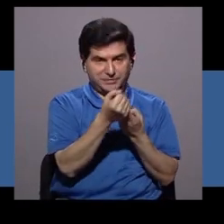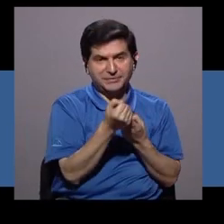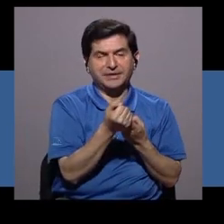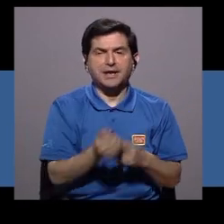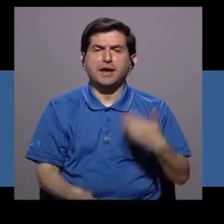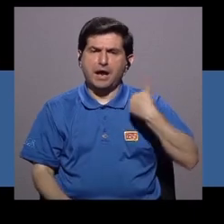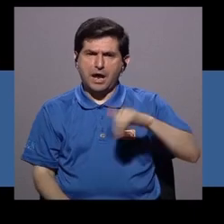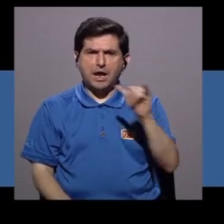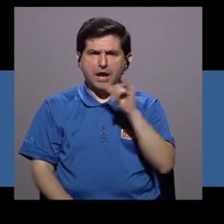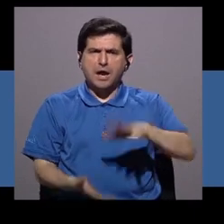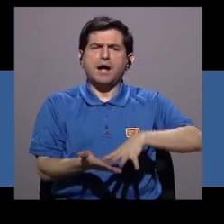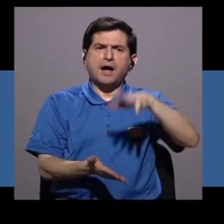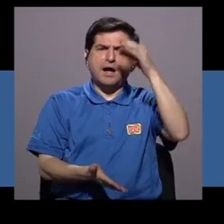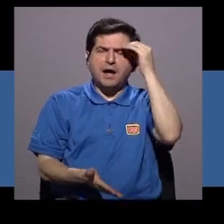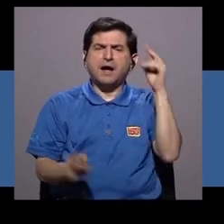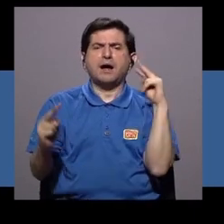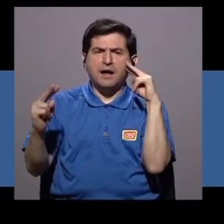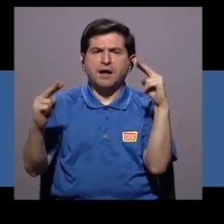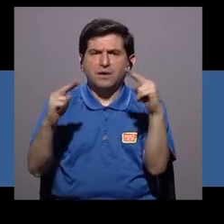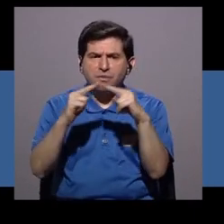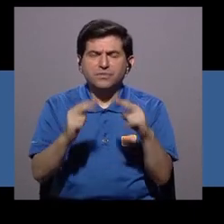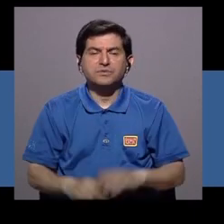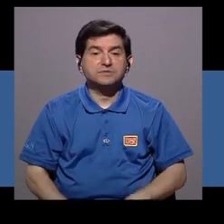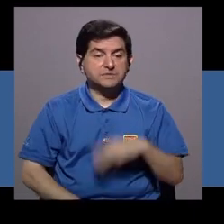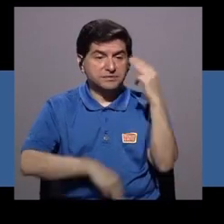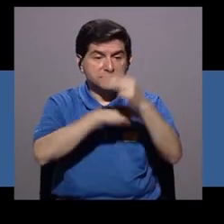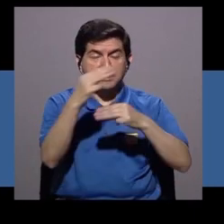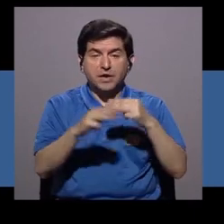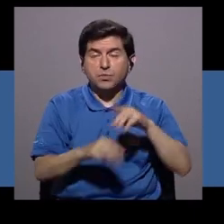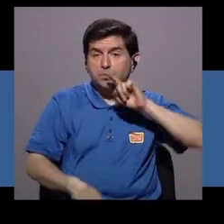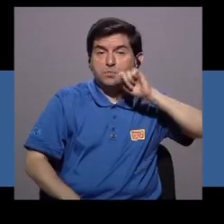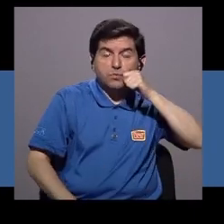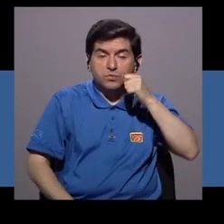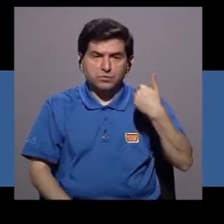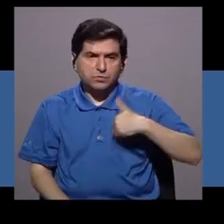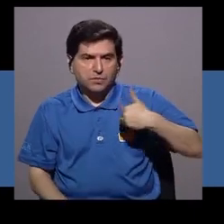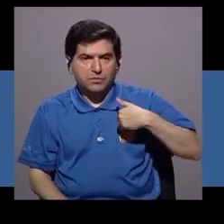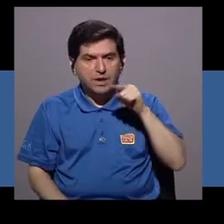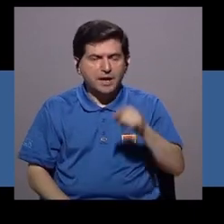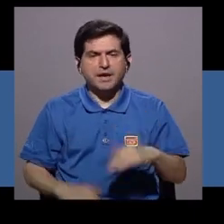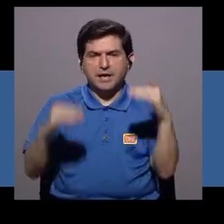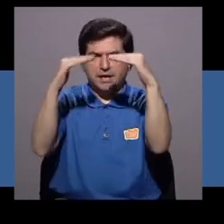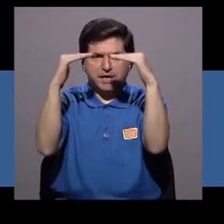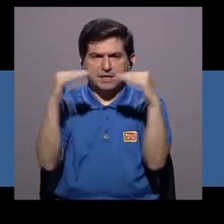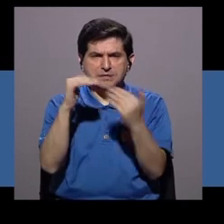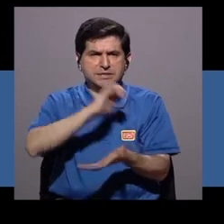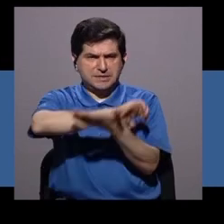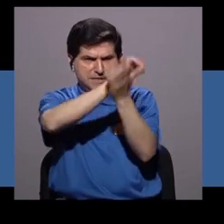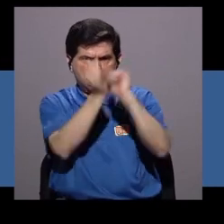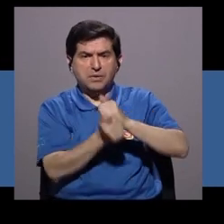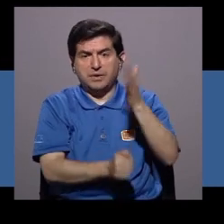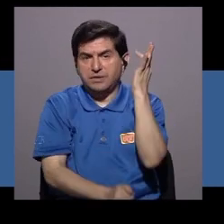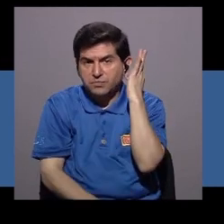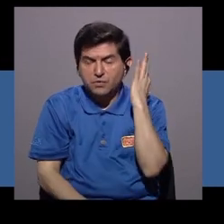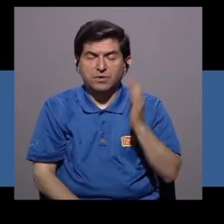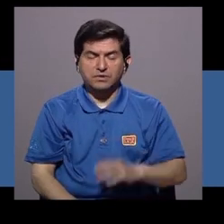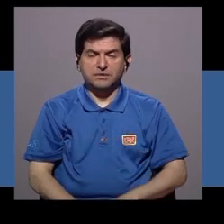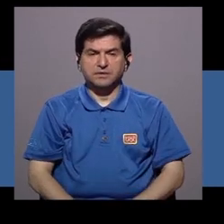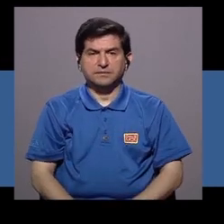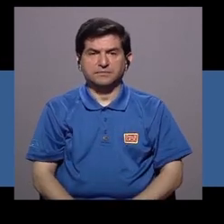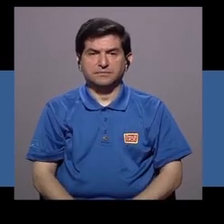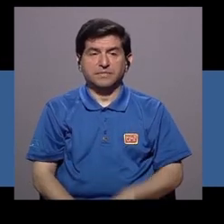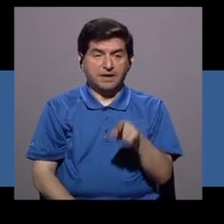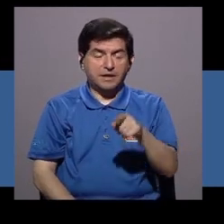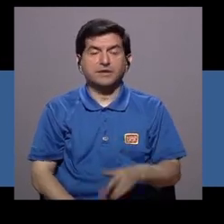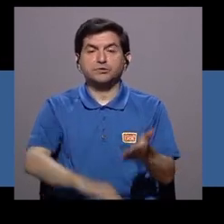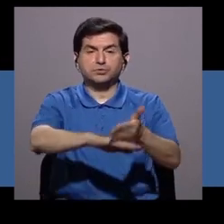comunicación con la pareja, porque el hombre también va a aprender a conocer, ¿verdad?, que es como un mundo misterioso para los hombres, esos niveles cambiantes de la mujer,